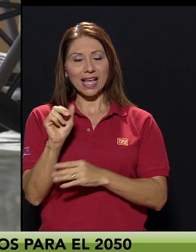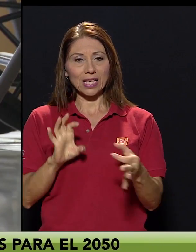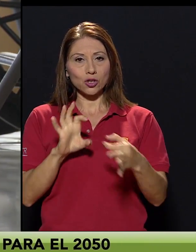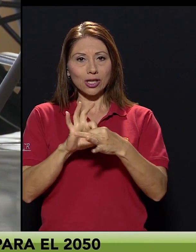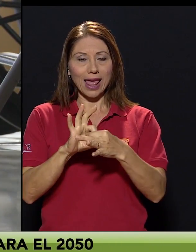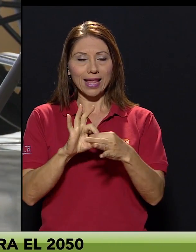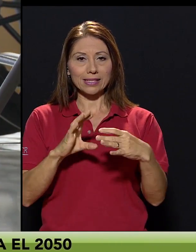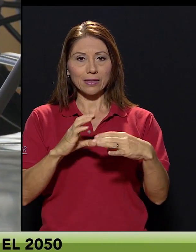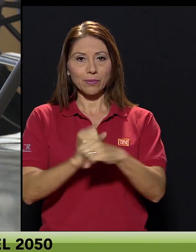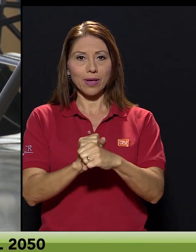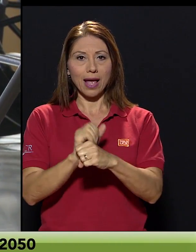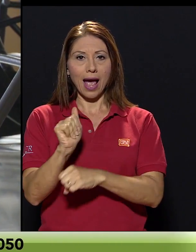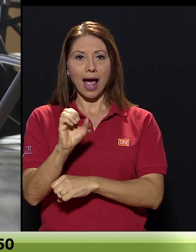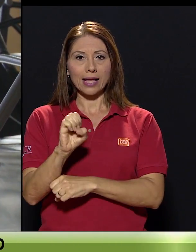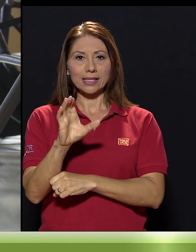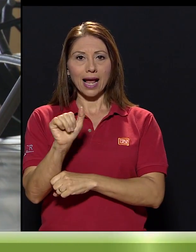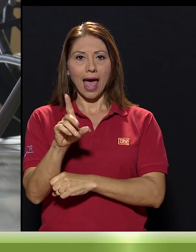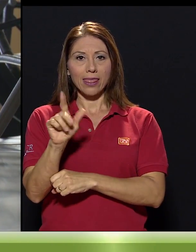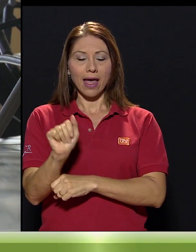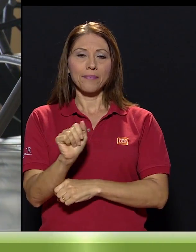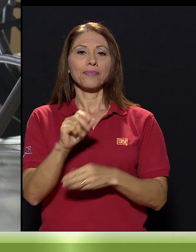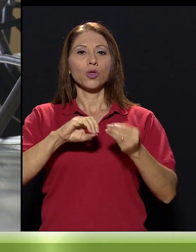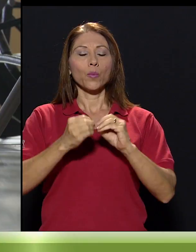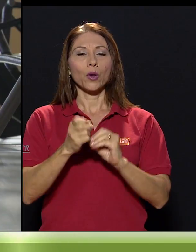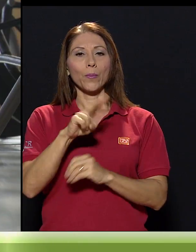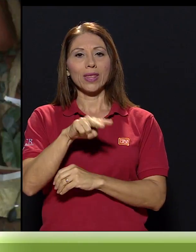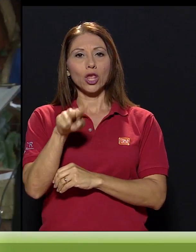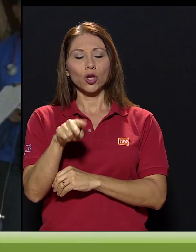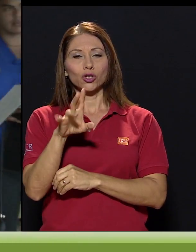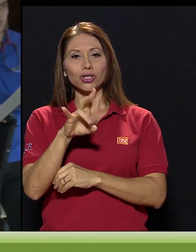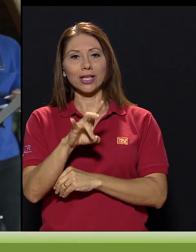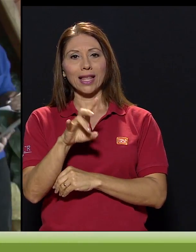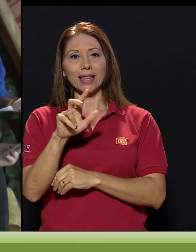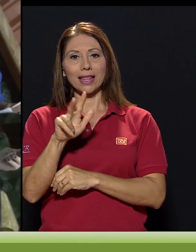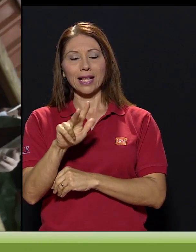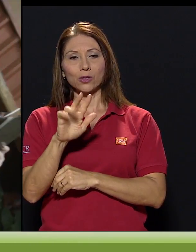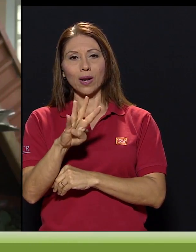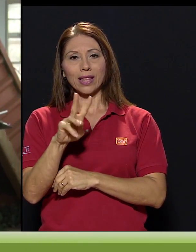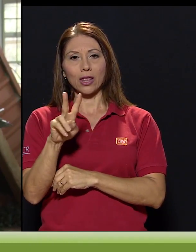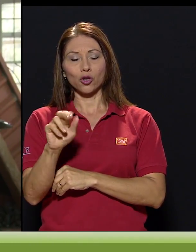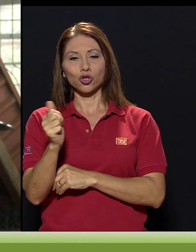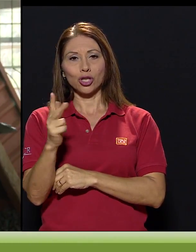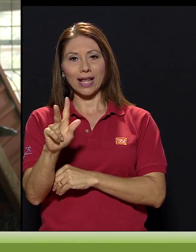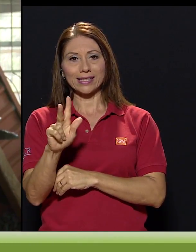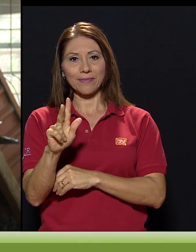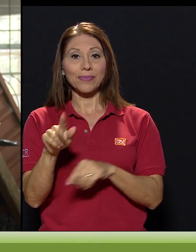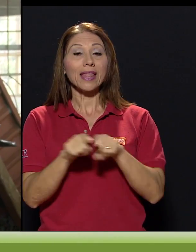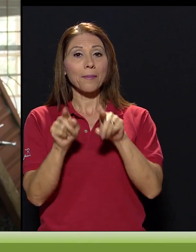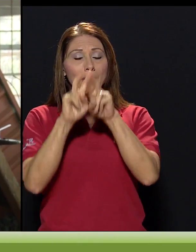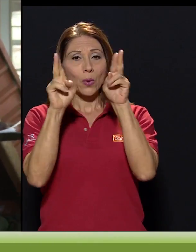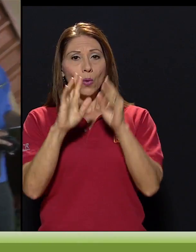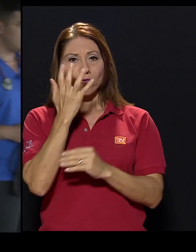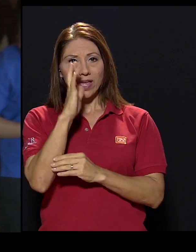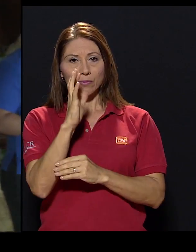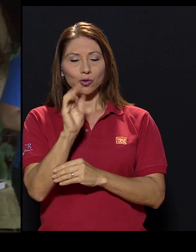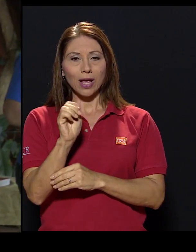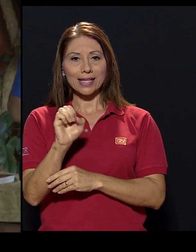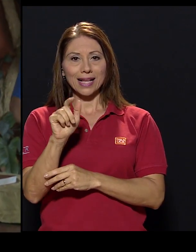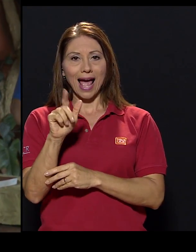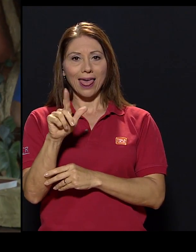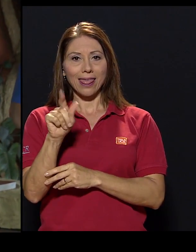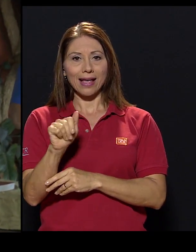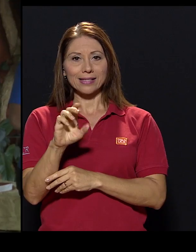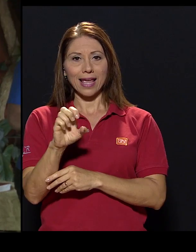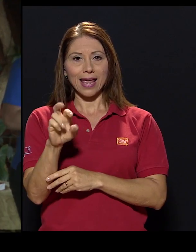Alzheimer y otras demencias asociadas ASCADA al número 2273-4213 O buscarla en